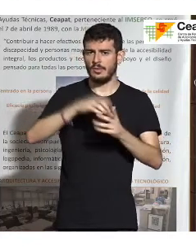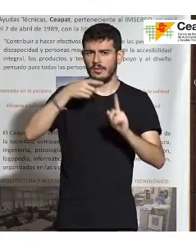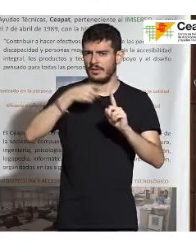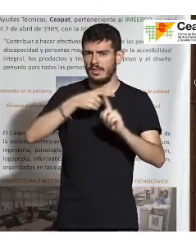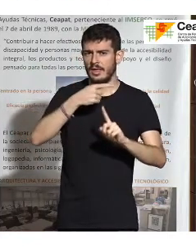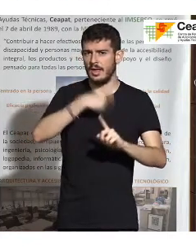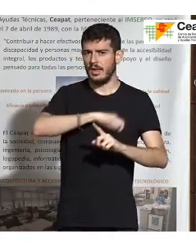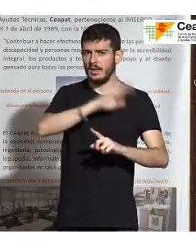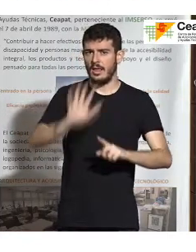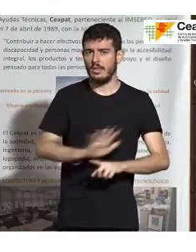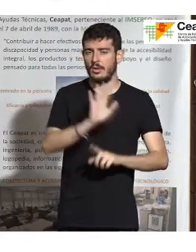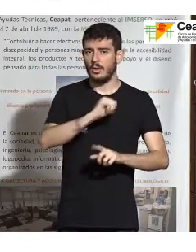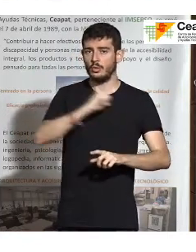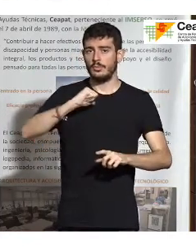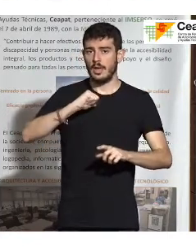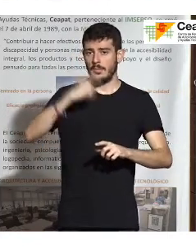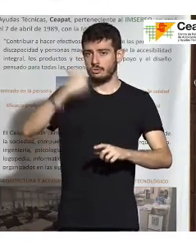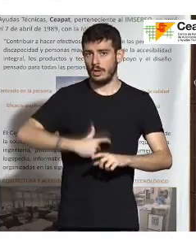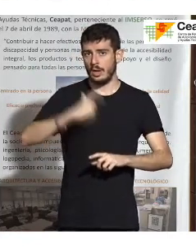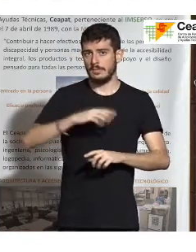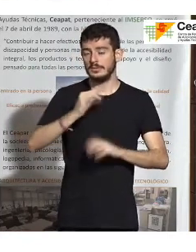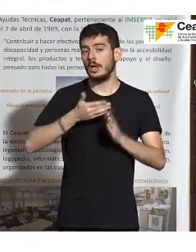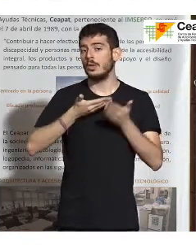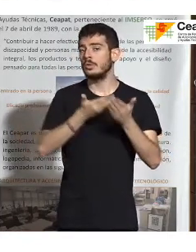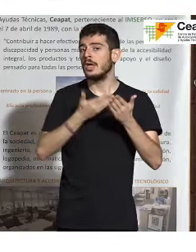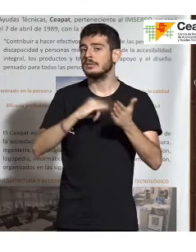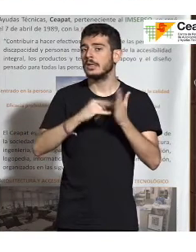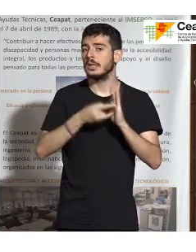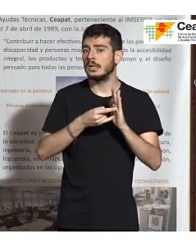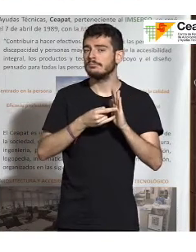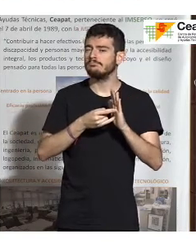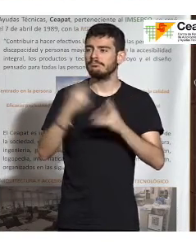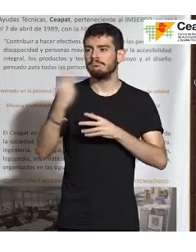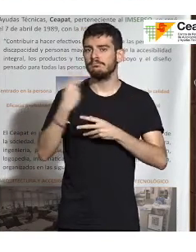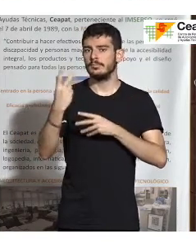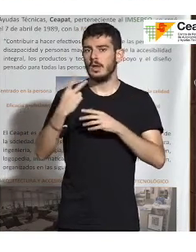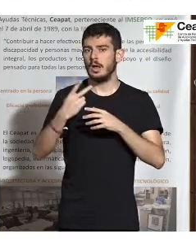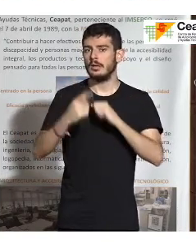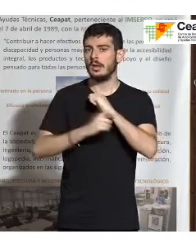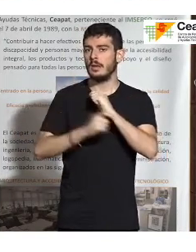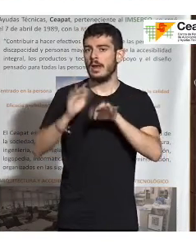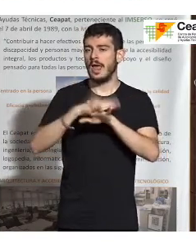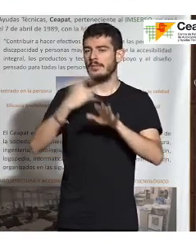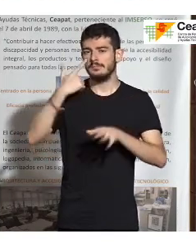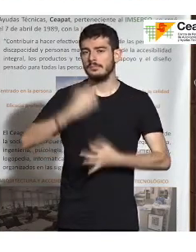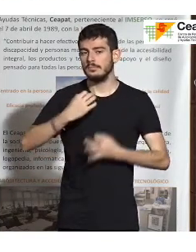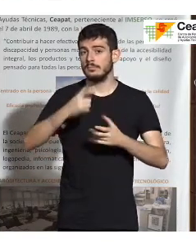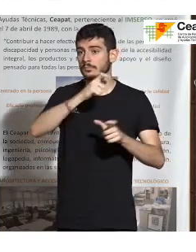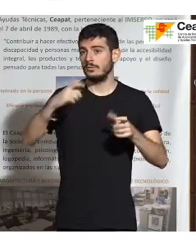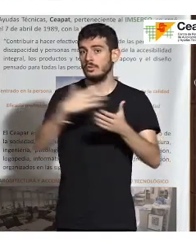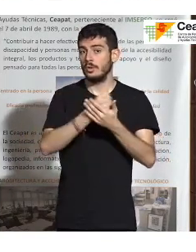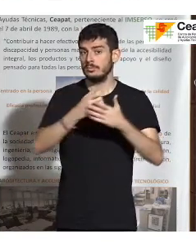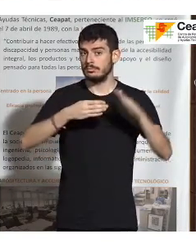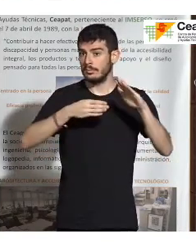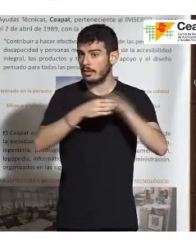en Autonomía Personal y Ayudas Técnicas, tenemos que hacer una estrategia para realmente aglutinar a todo el mundo de la accesibilidad